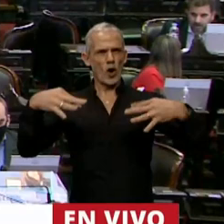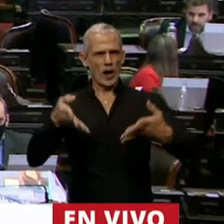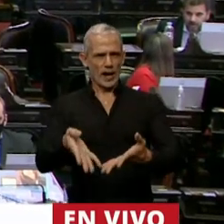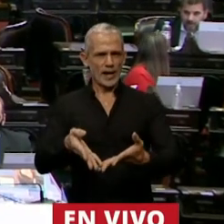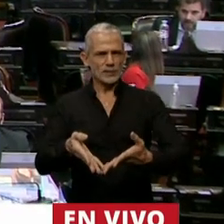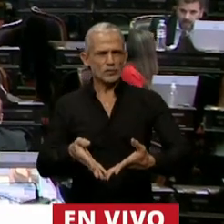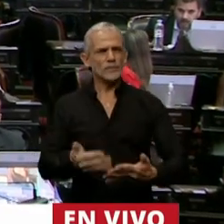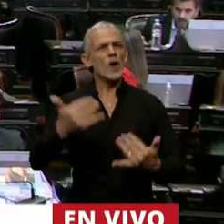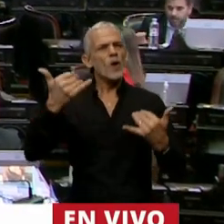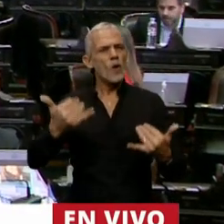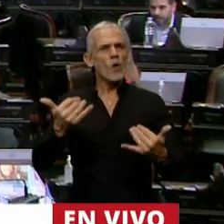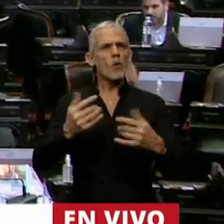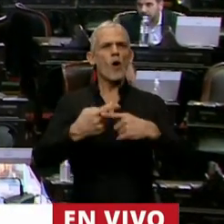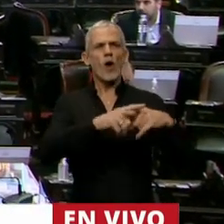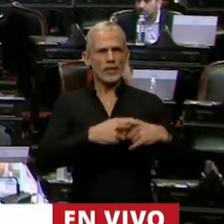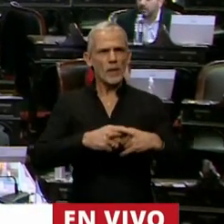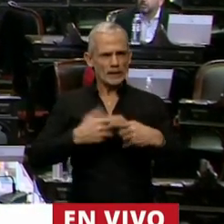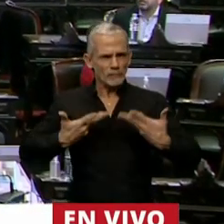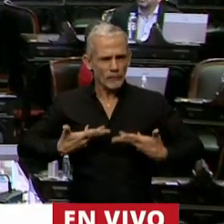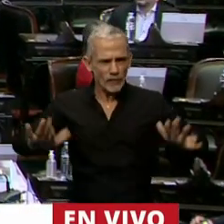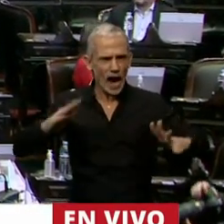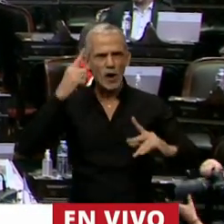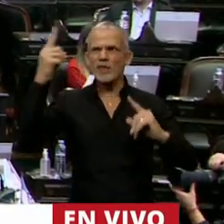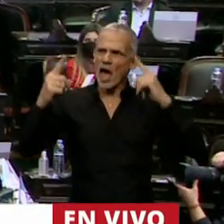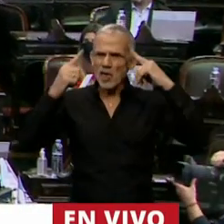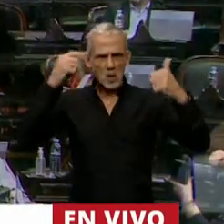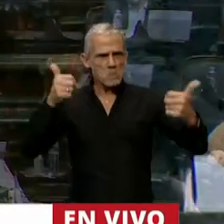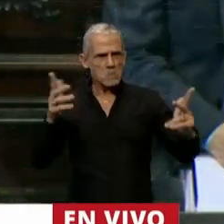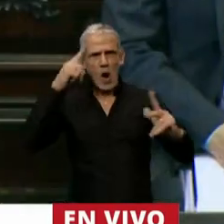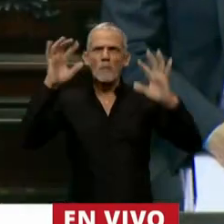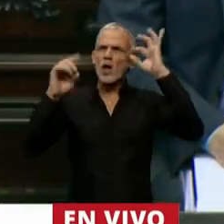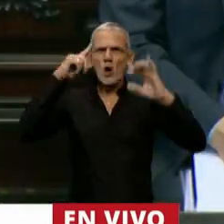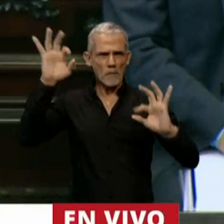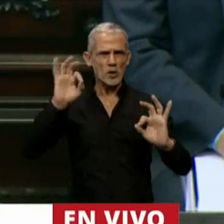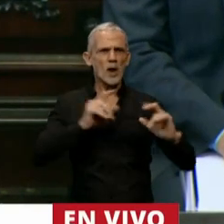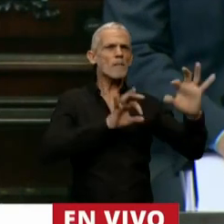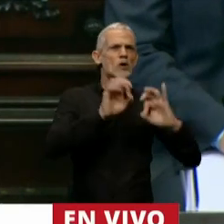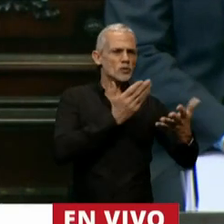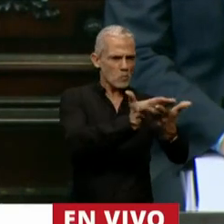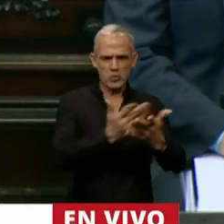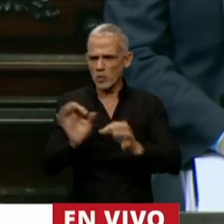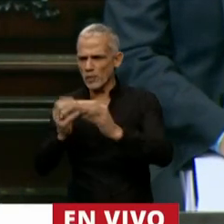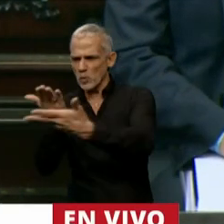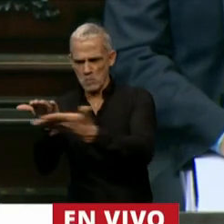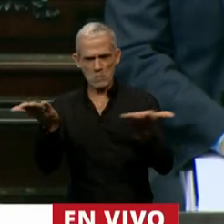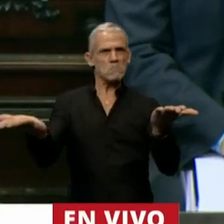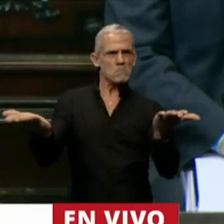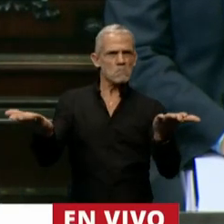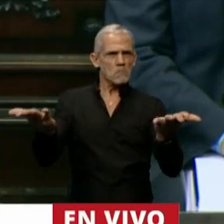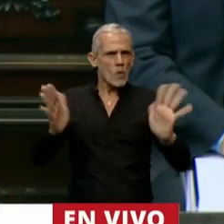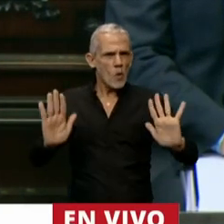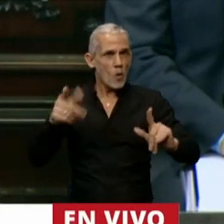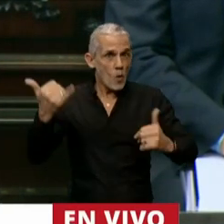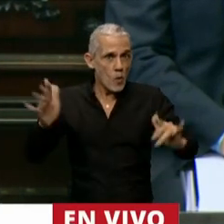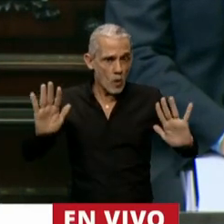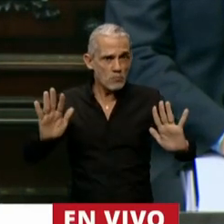Se dieron debates francos de ideas, se expusieron ante la sociedad proyectos de país y